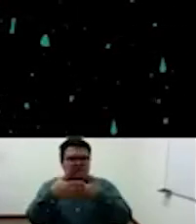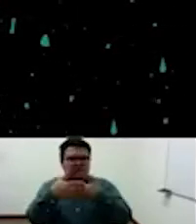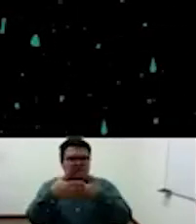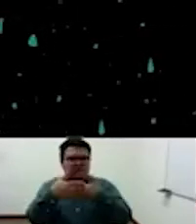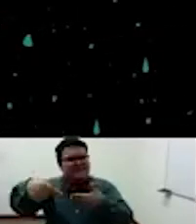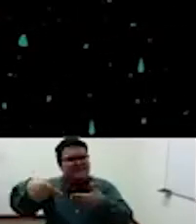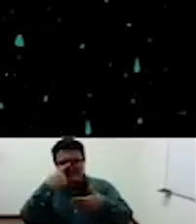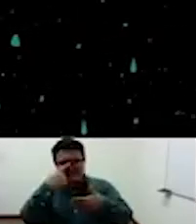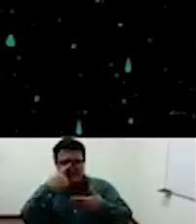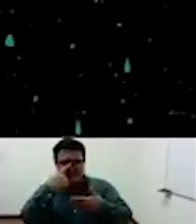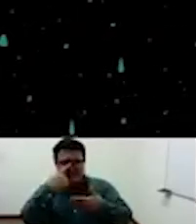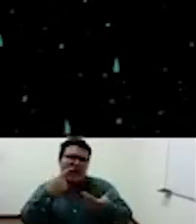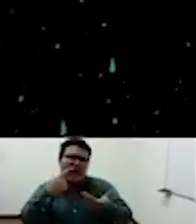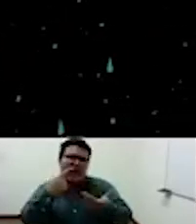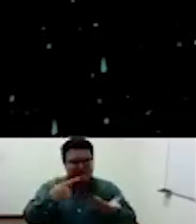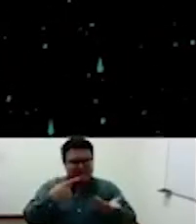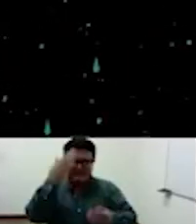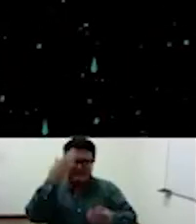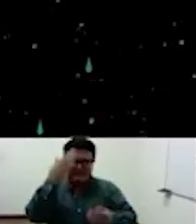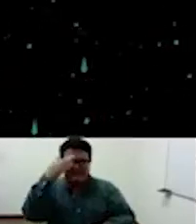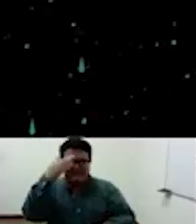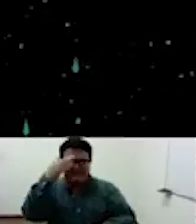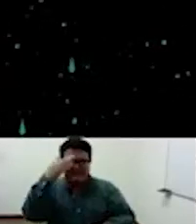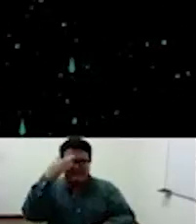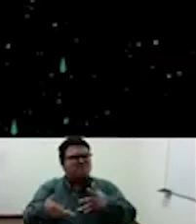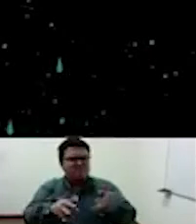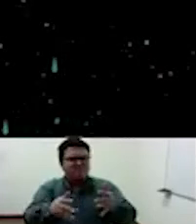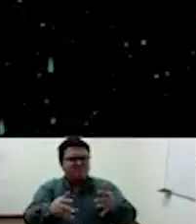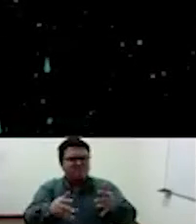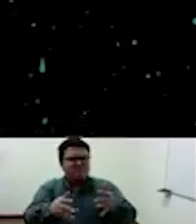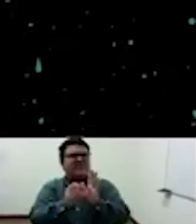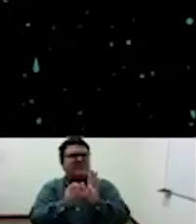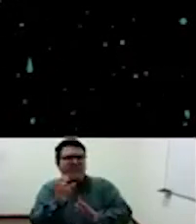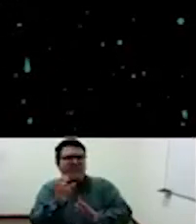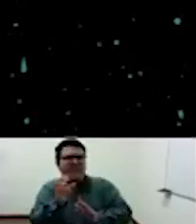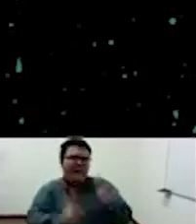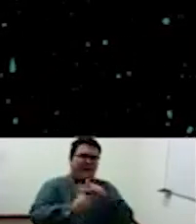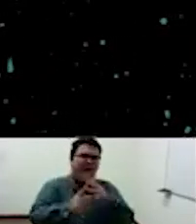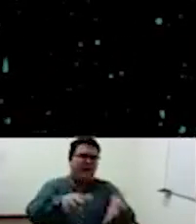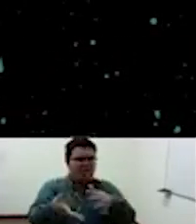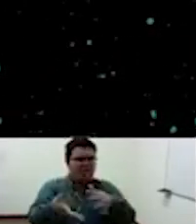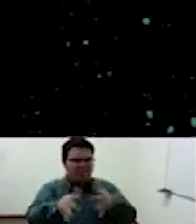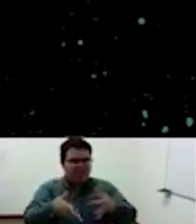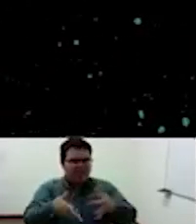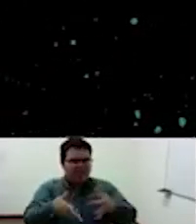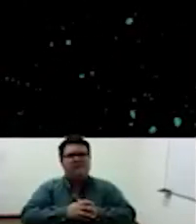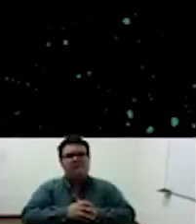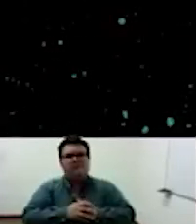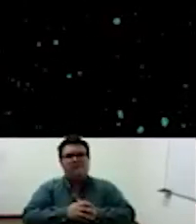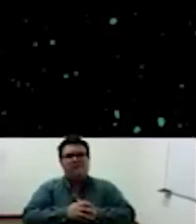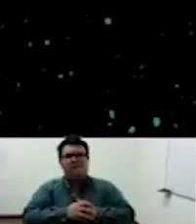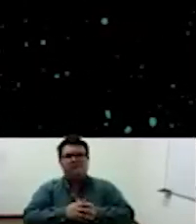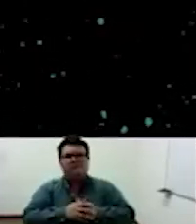un poco más hacia hacia el siglo 20 donde donde se mira como